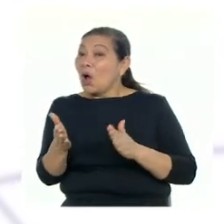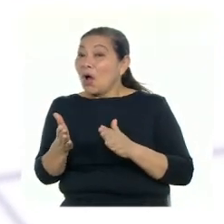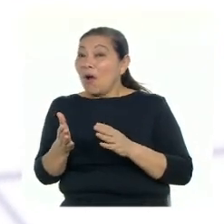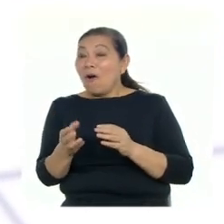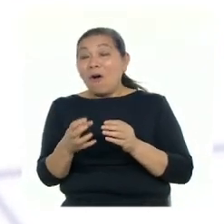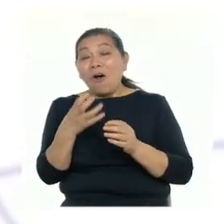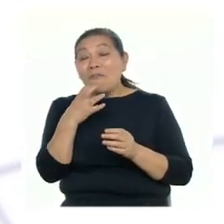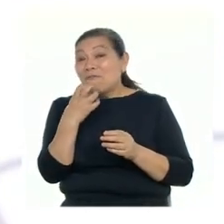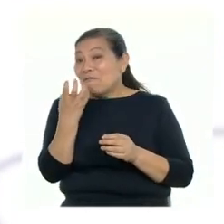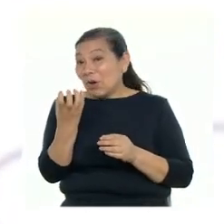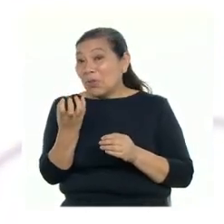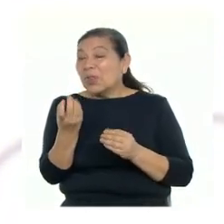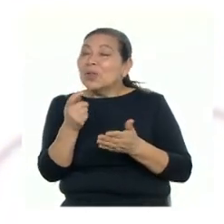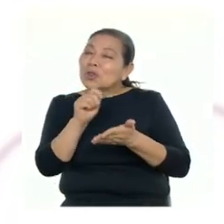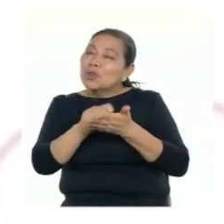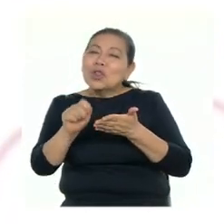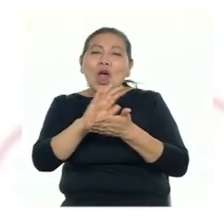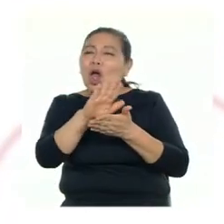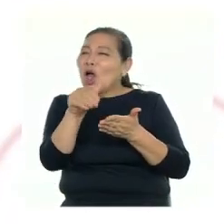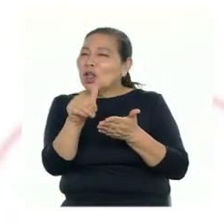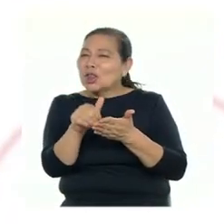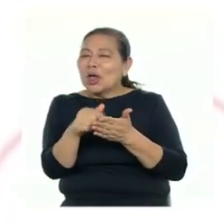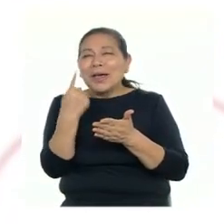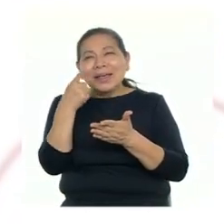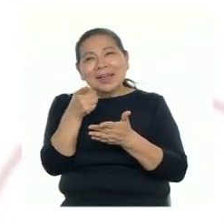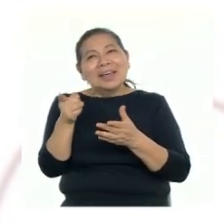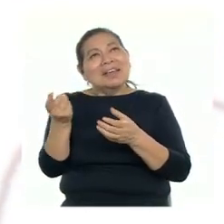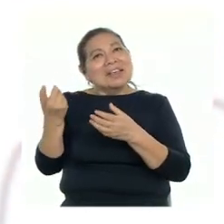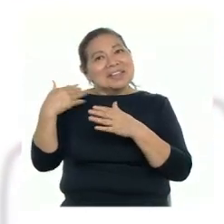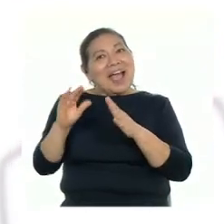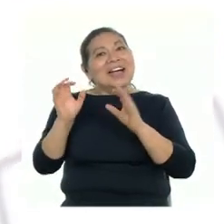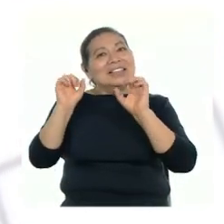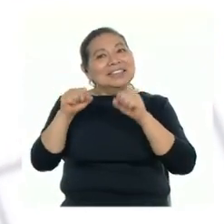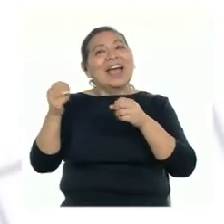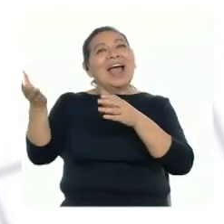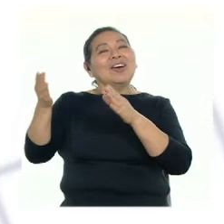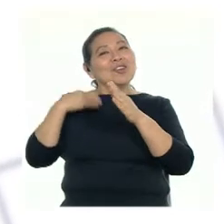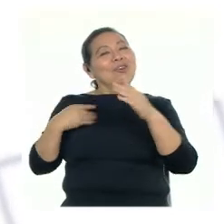los frutos, irán escribiendo todos los logros que hayan alcanzado.